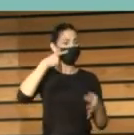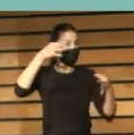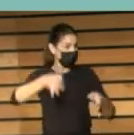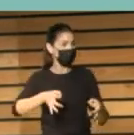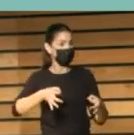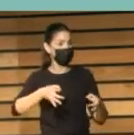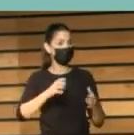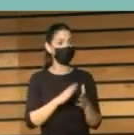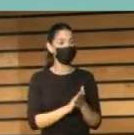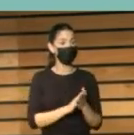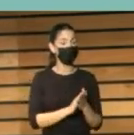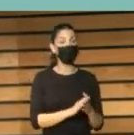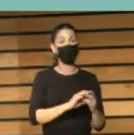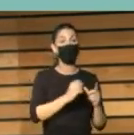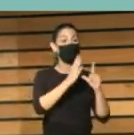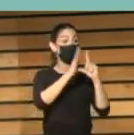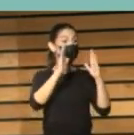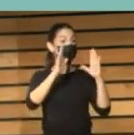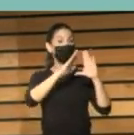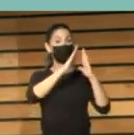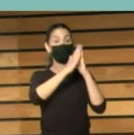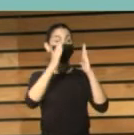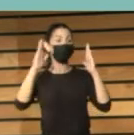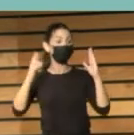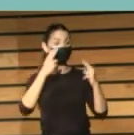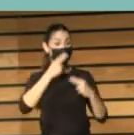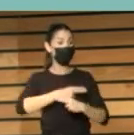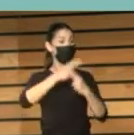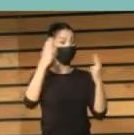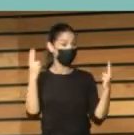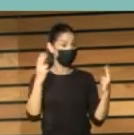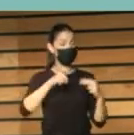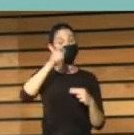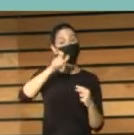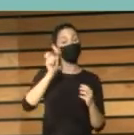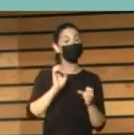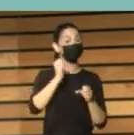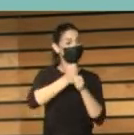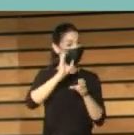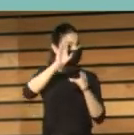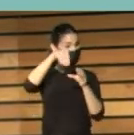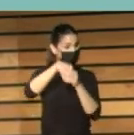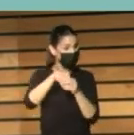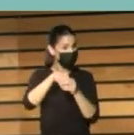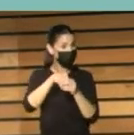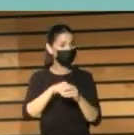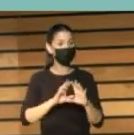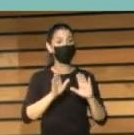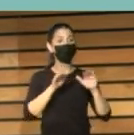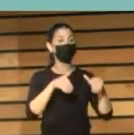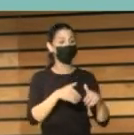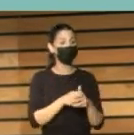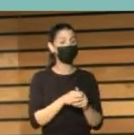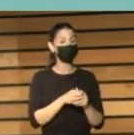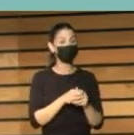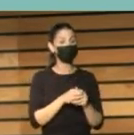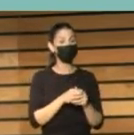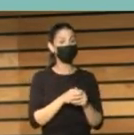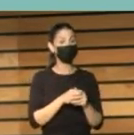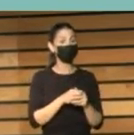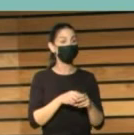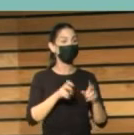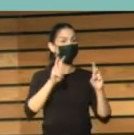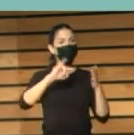públicas y por medio de sus técnicos bibliotecarios y bibliotecarias, hemos dado término recientemente a un plan de